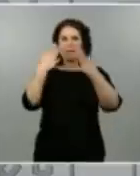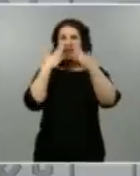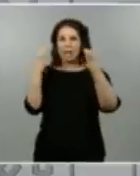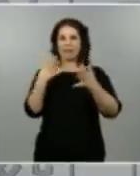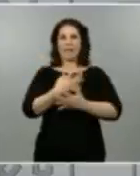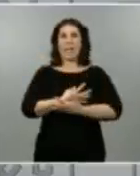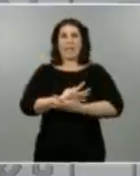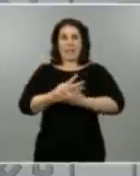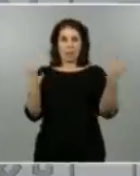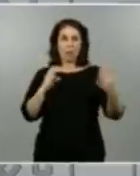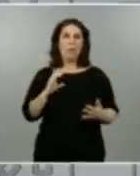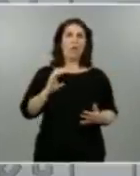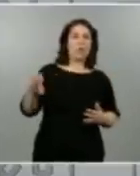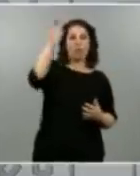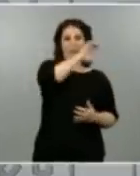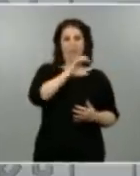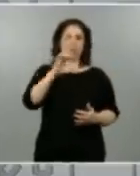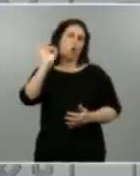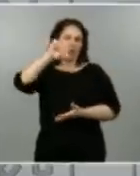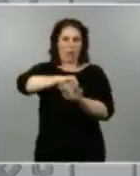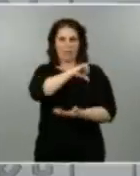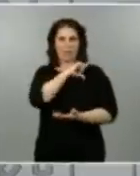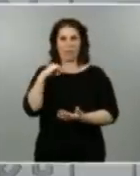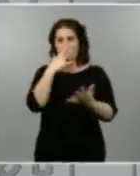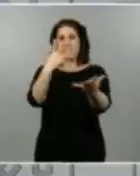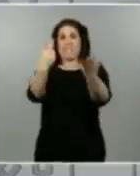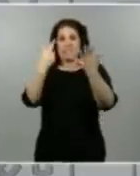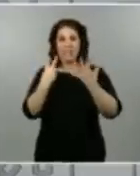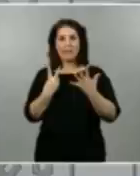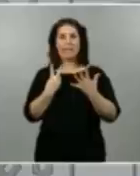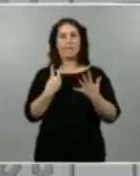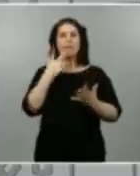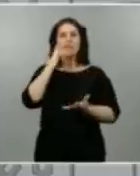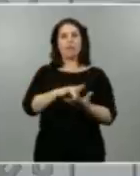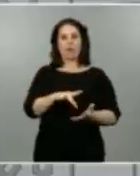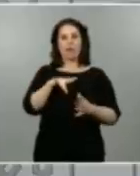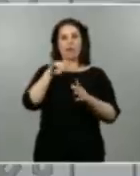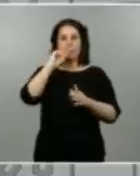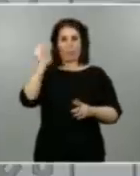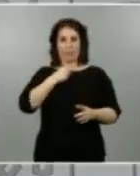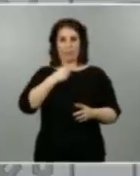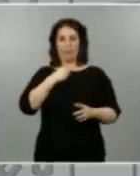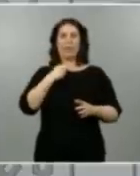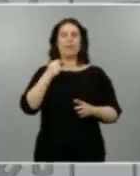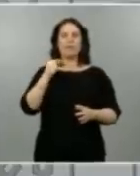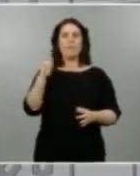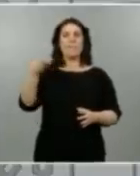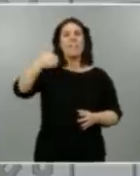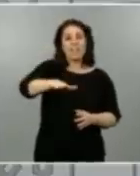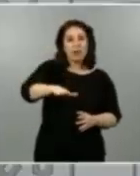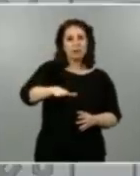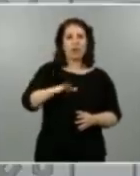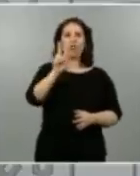o ciudades autónomas han tenido o 2 o menos casos, 2 o menos fallecidos. Entre las